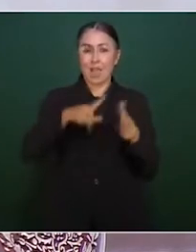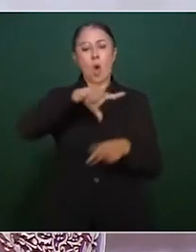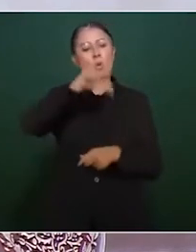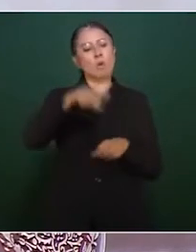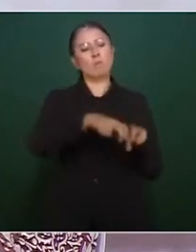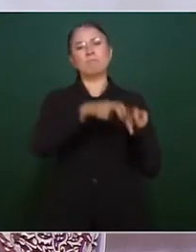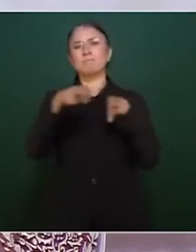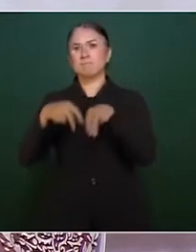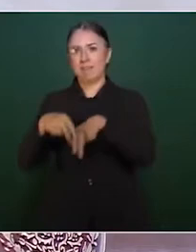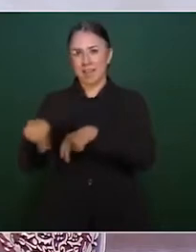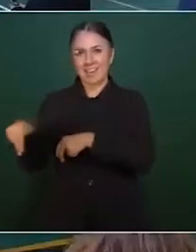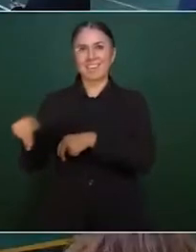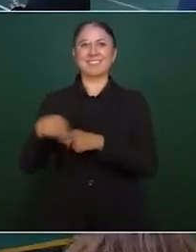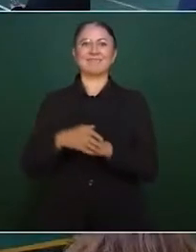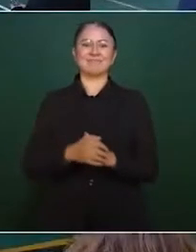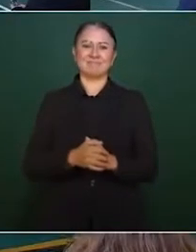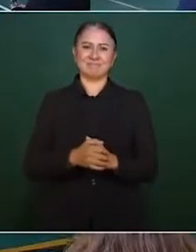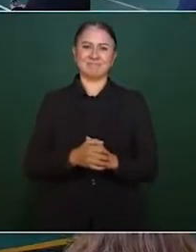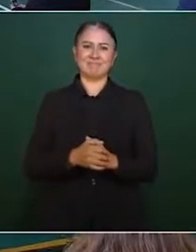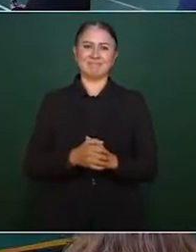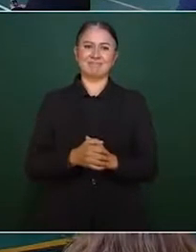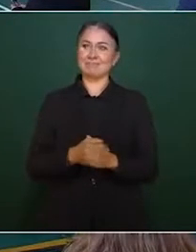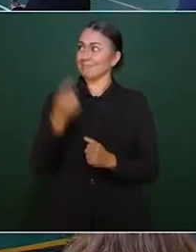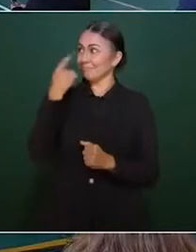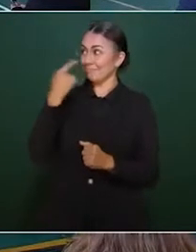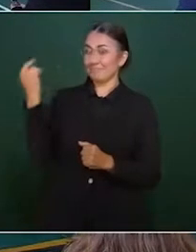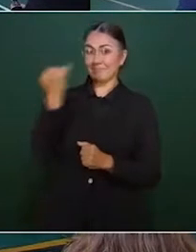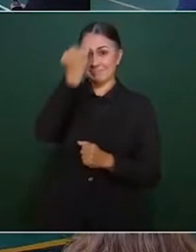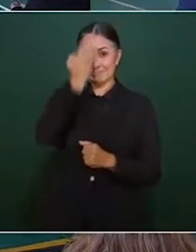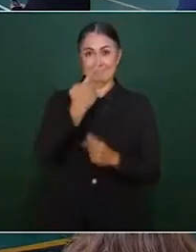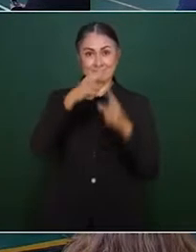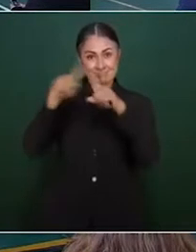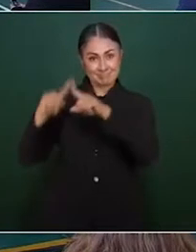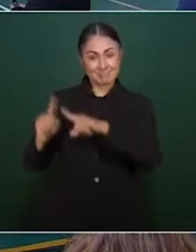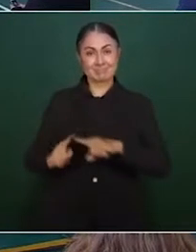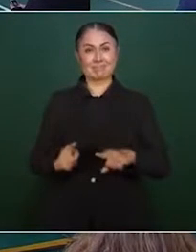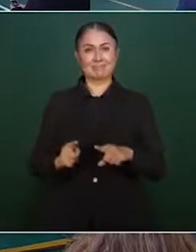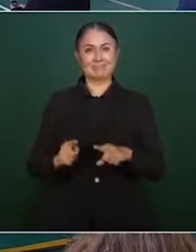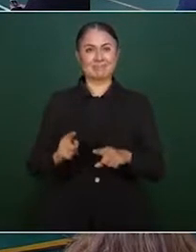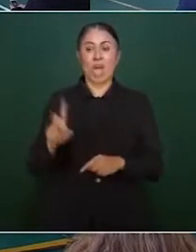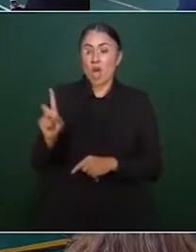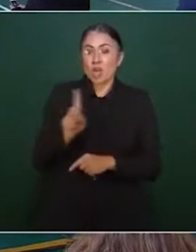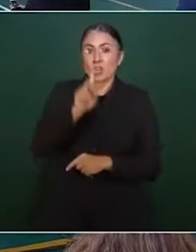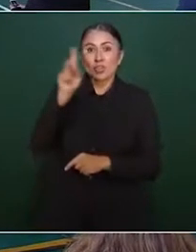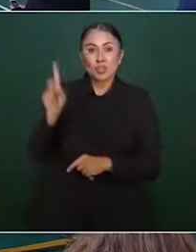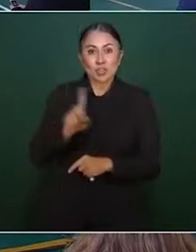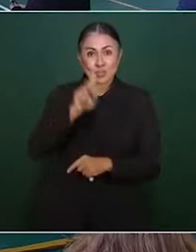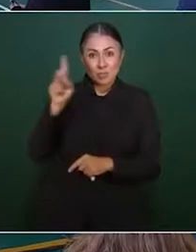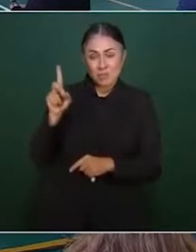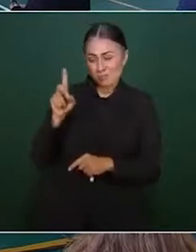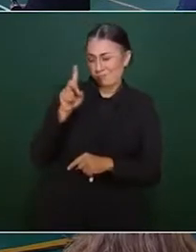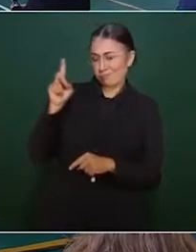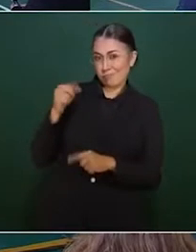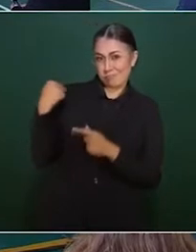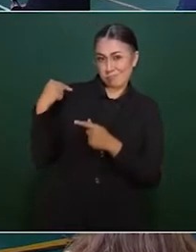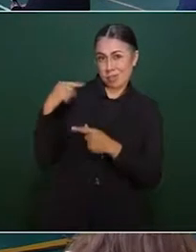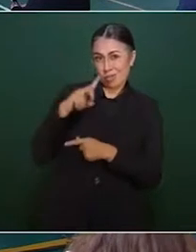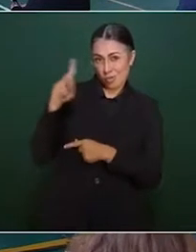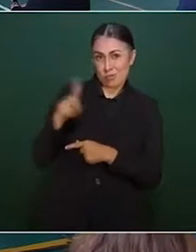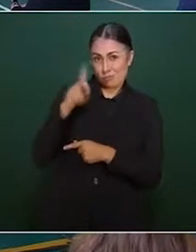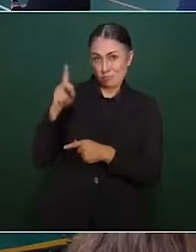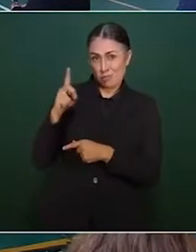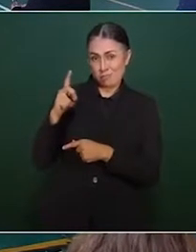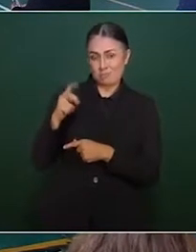Es la anterior, esa, muy bien. Aquí algunas imágenes de cómo el domingo subieron al tren y después del recorrido, bajaron de las